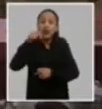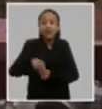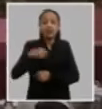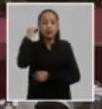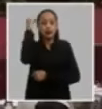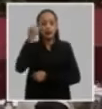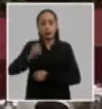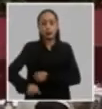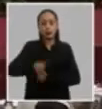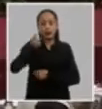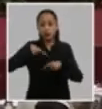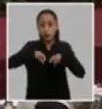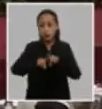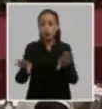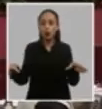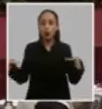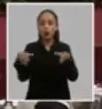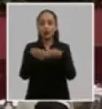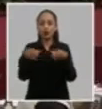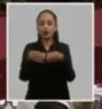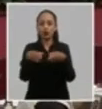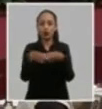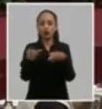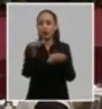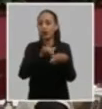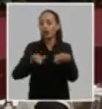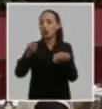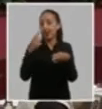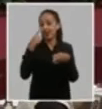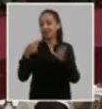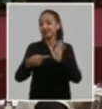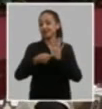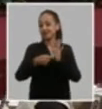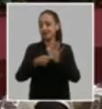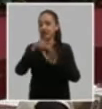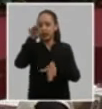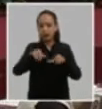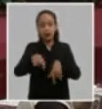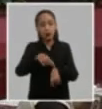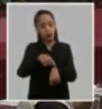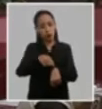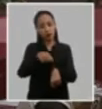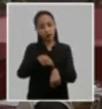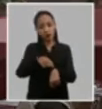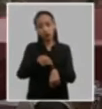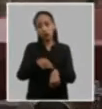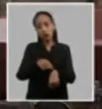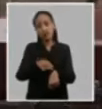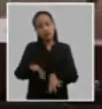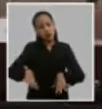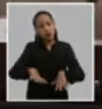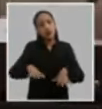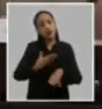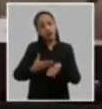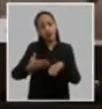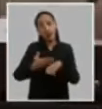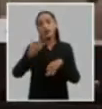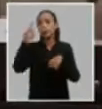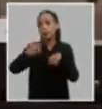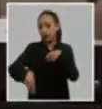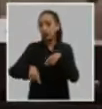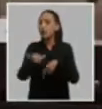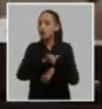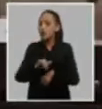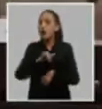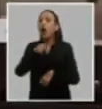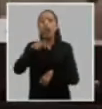presidente con la comisión lo contextualizó también de acorde a la dialéctica del momento que estamos viviendo para dejar un aporte